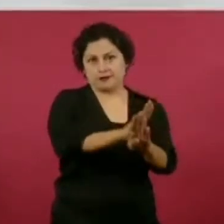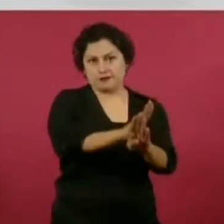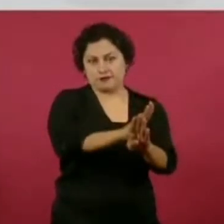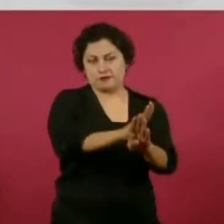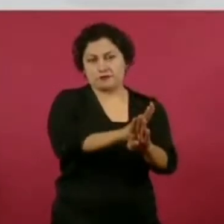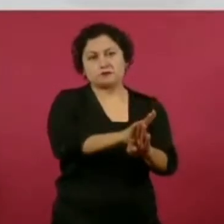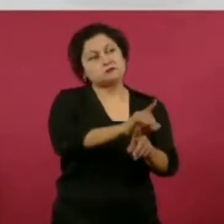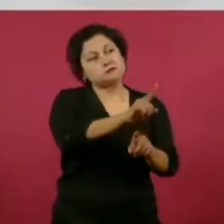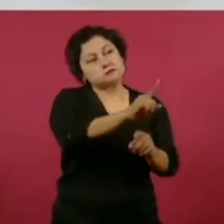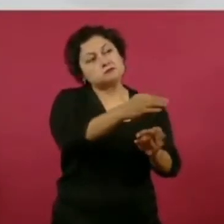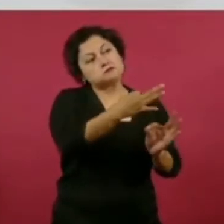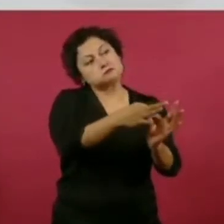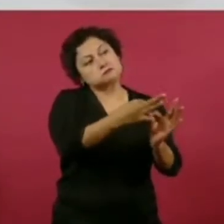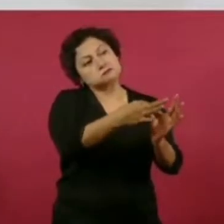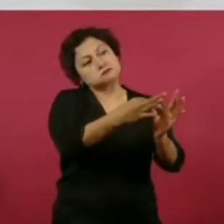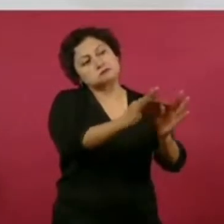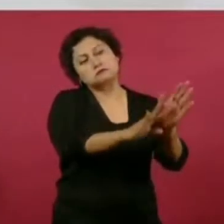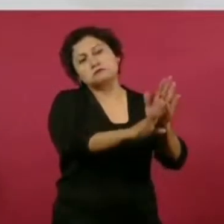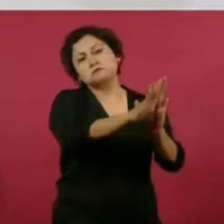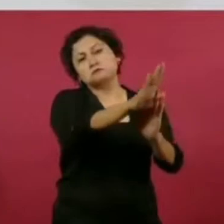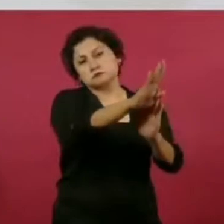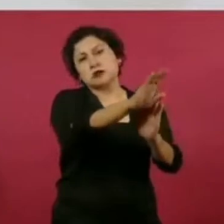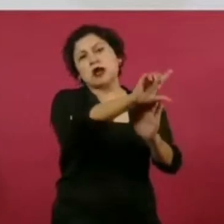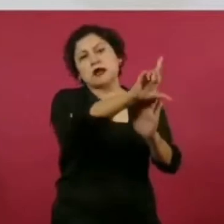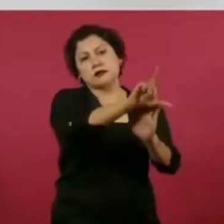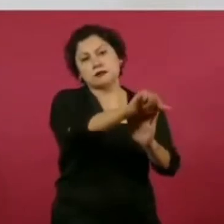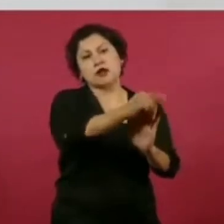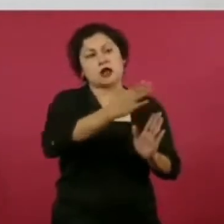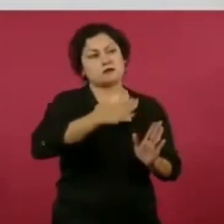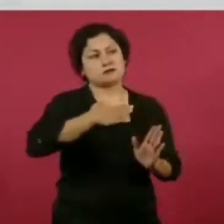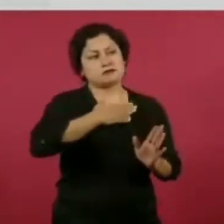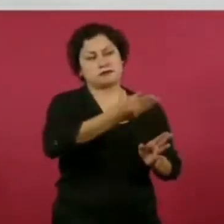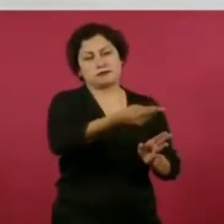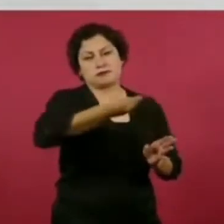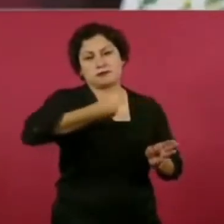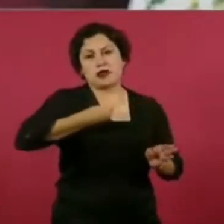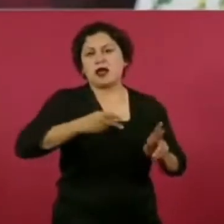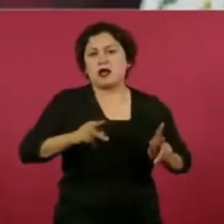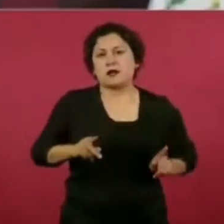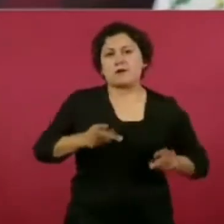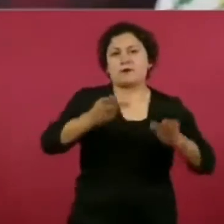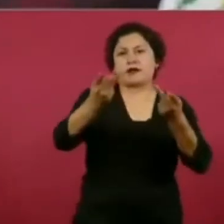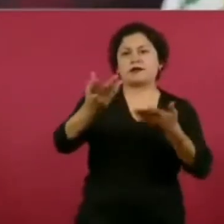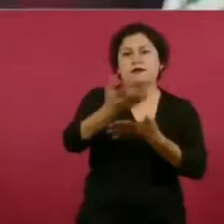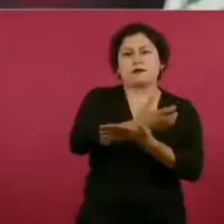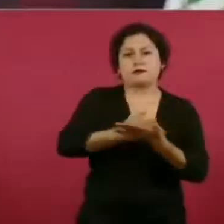las acciones, pero acá fue a fondo perdido. Bueno,